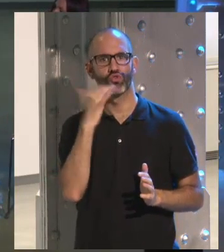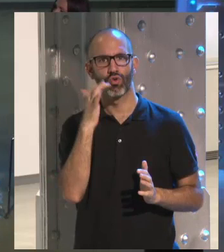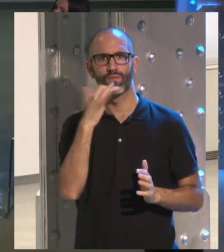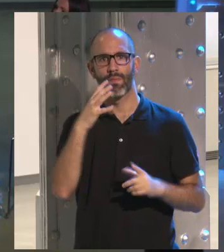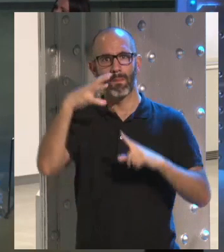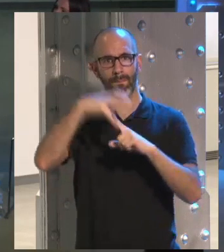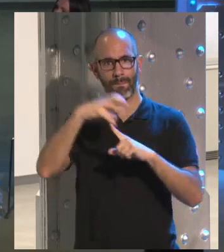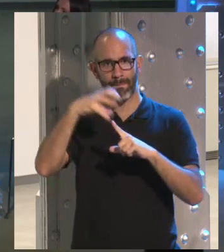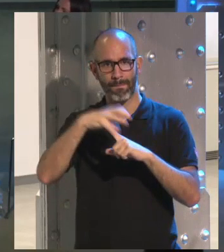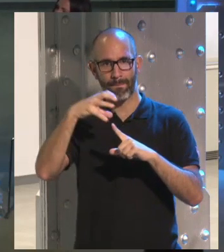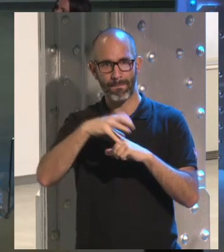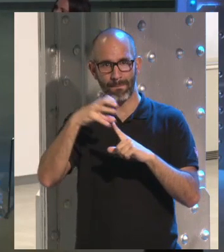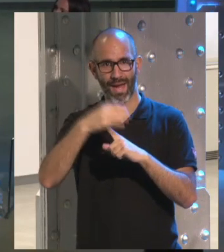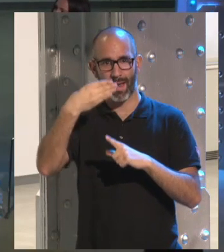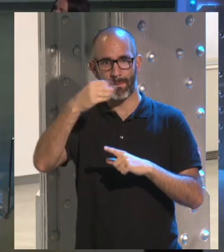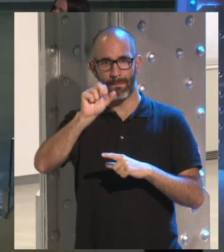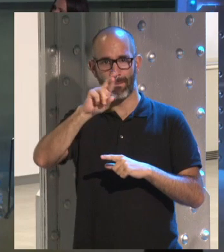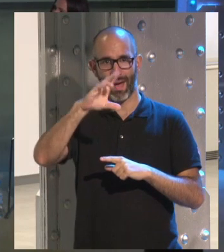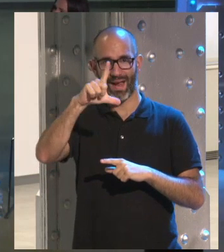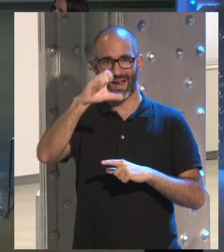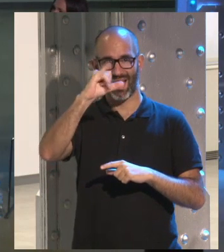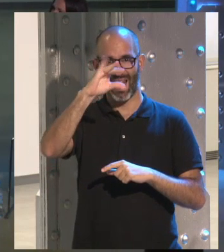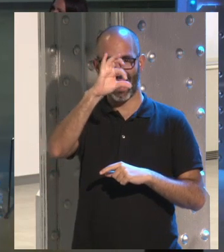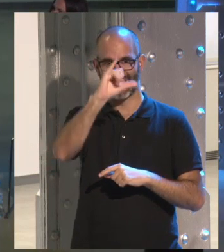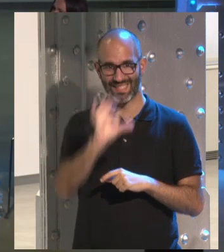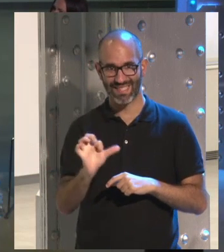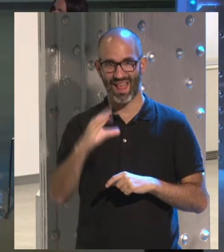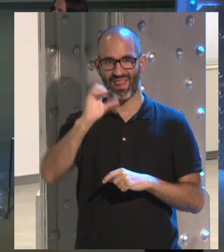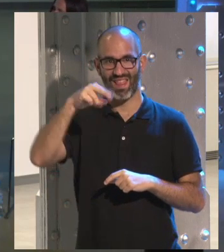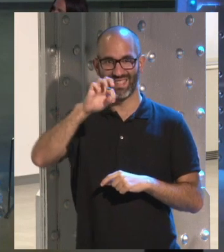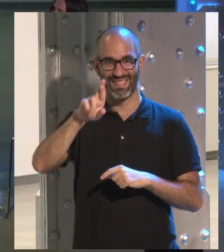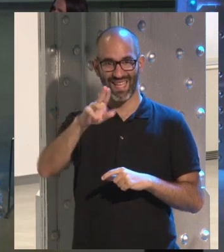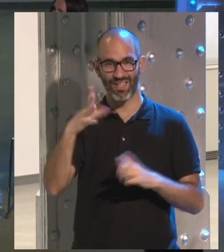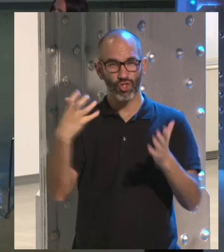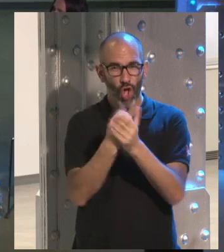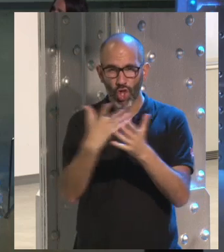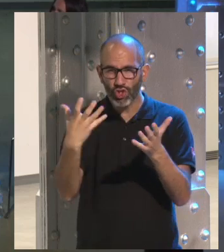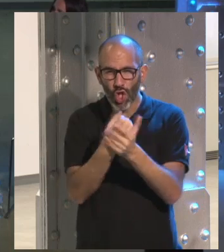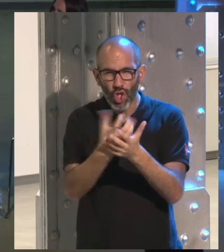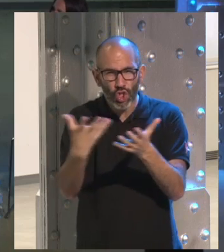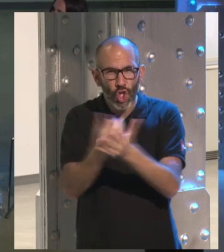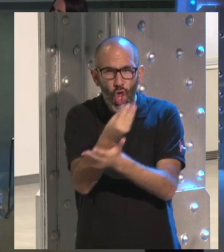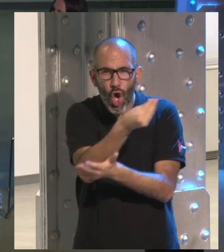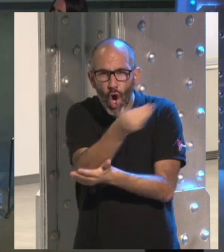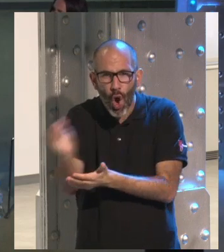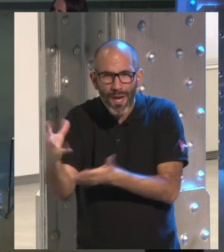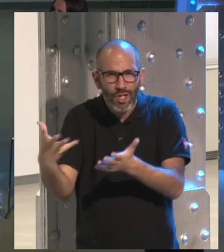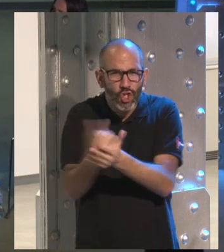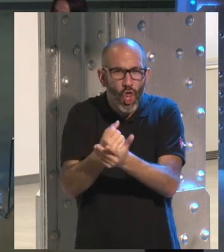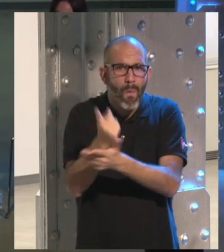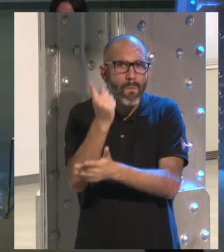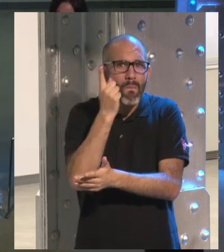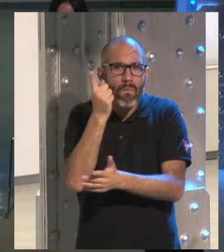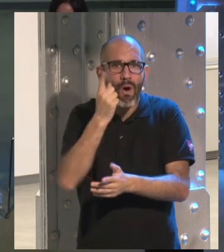Barca del Car Center, que está aquí en el centro. Y era que todos los chicos, todos, absolutamente todos los jóvenes, llevaban teléfono móvil.